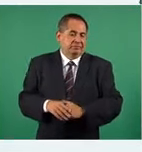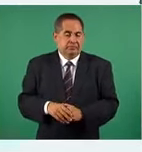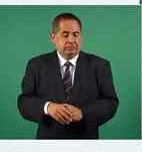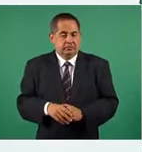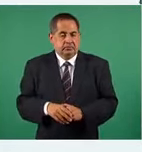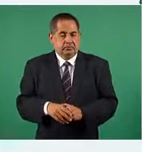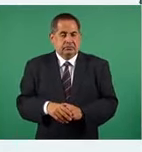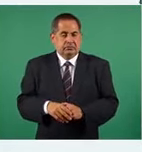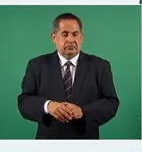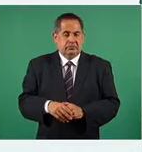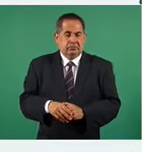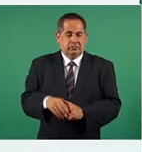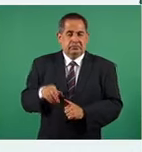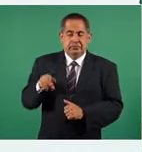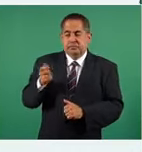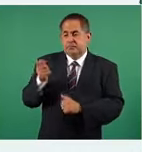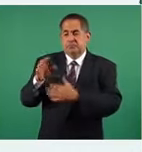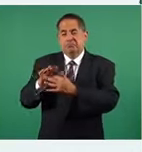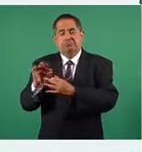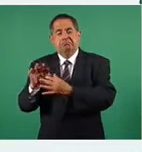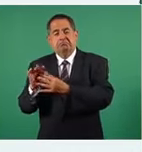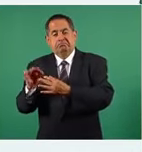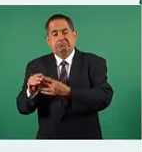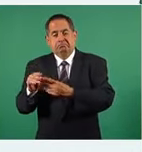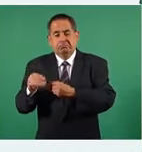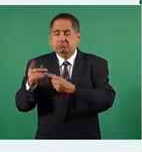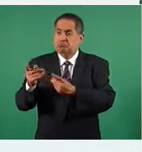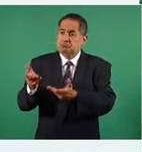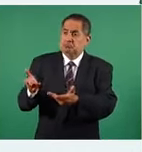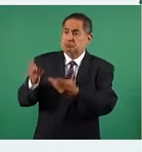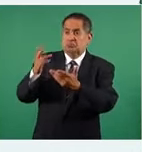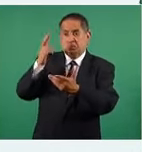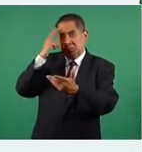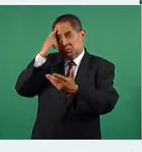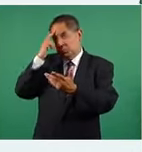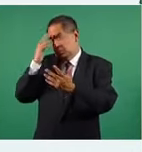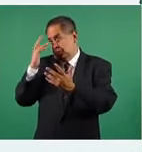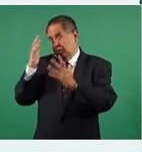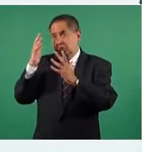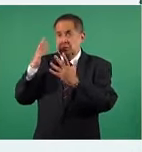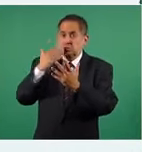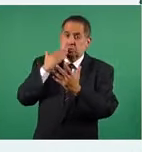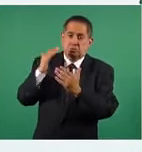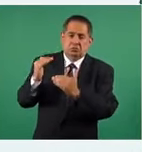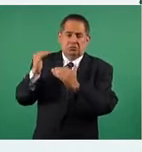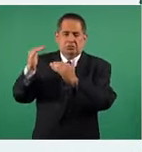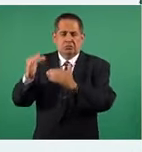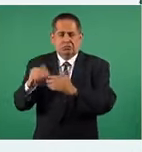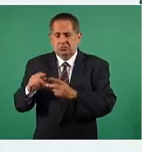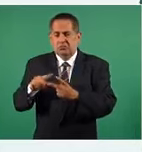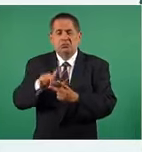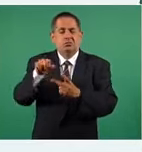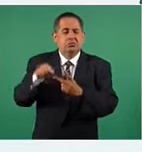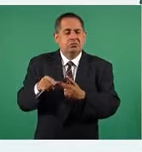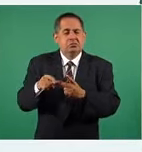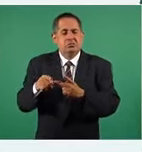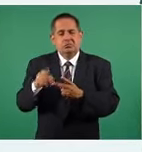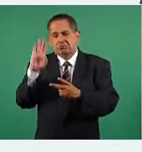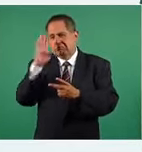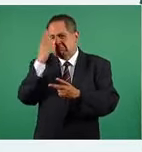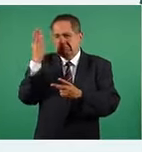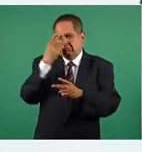Entre líneas se dedica a exaltar a Porfirio y luego es huertista y bueno, ya.